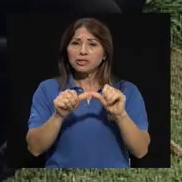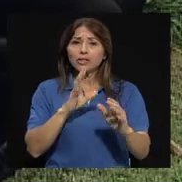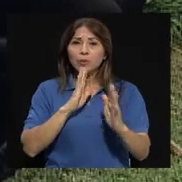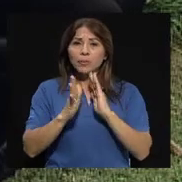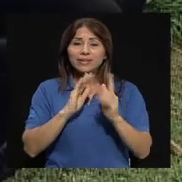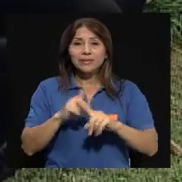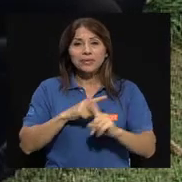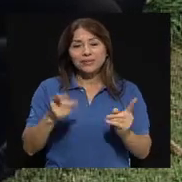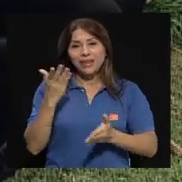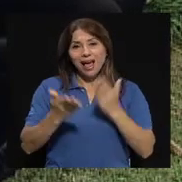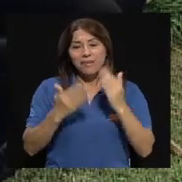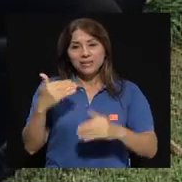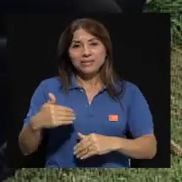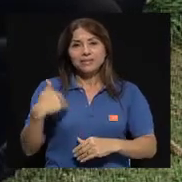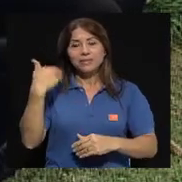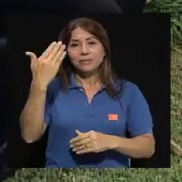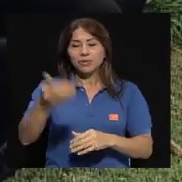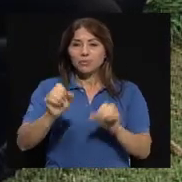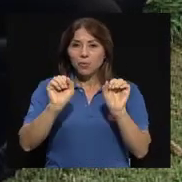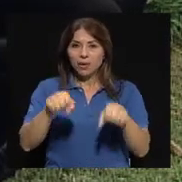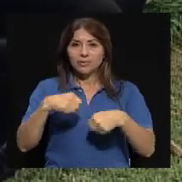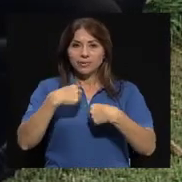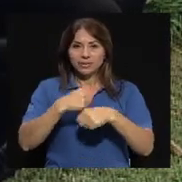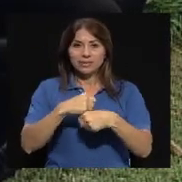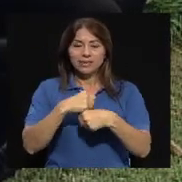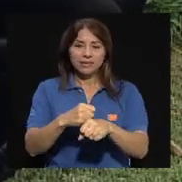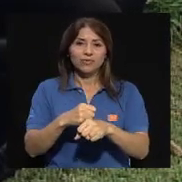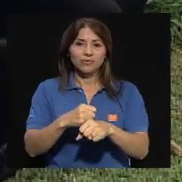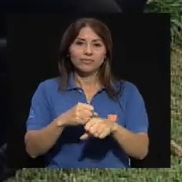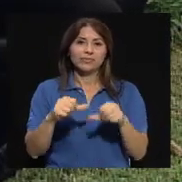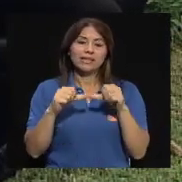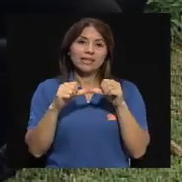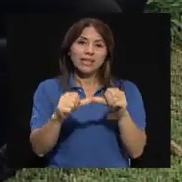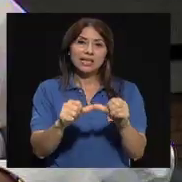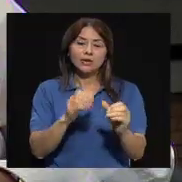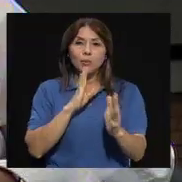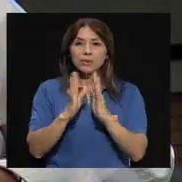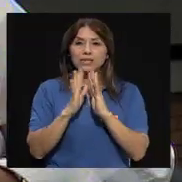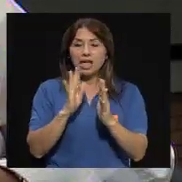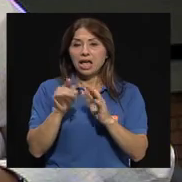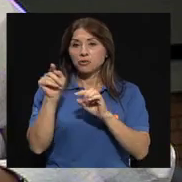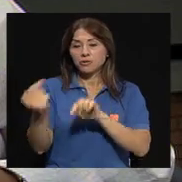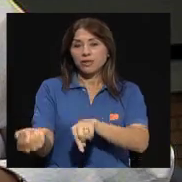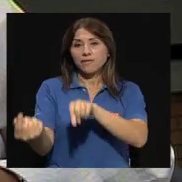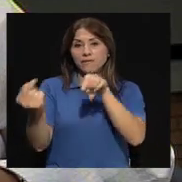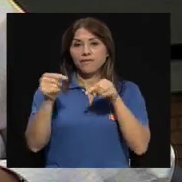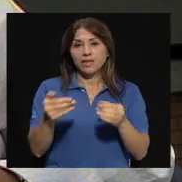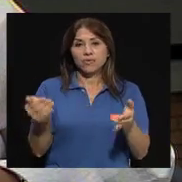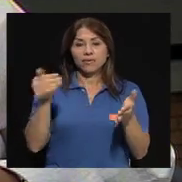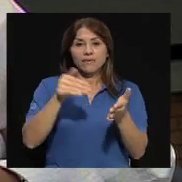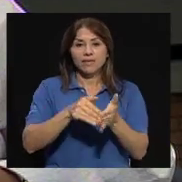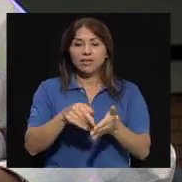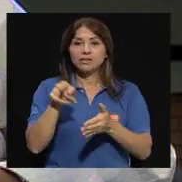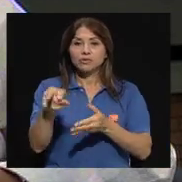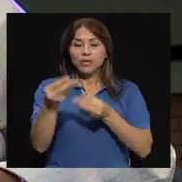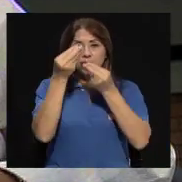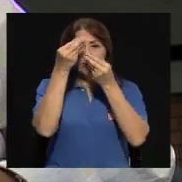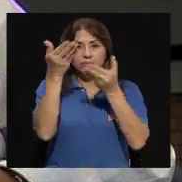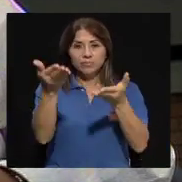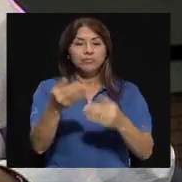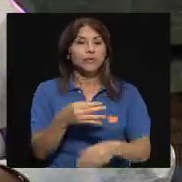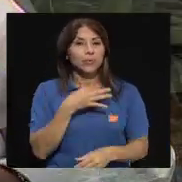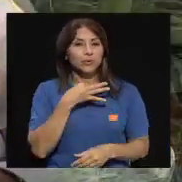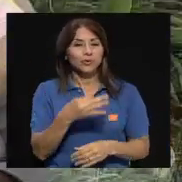más, pero tal vez en una próxima entrega podemos invitarlo y que usted nos comparta estos